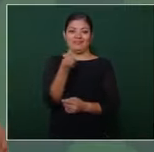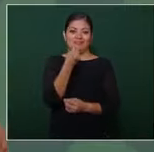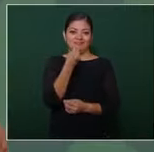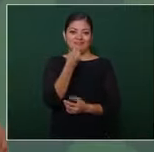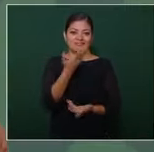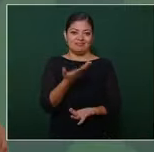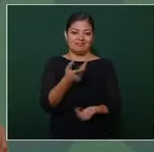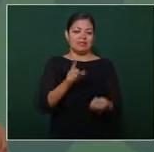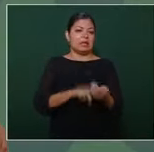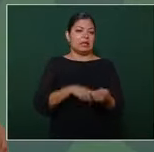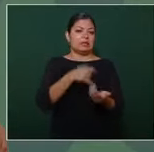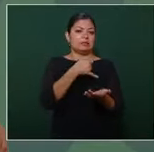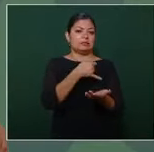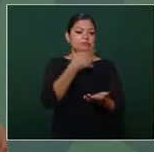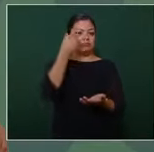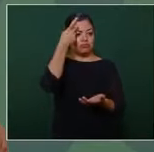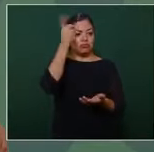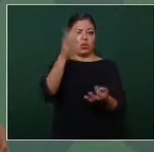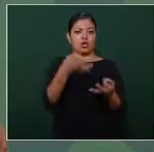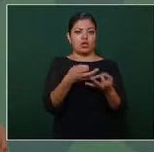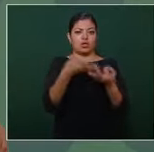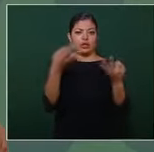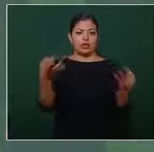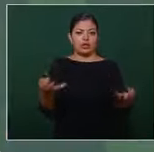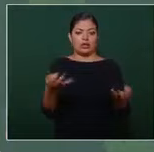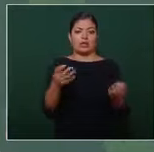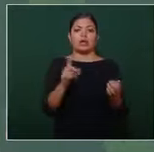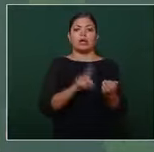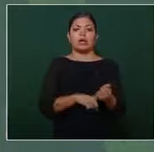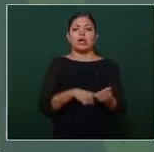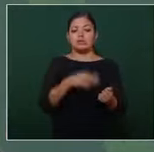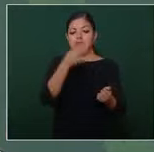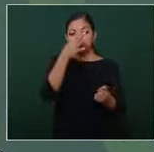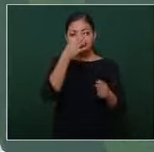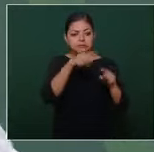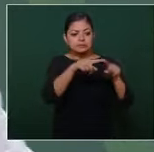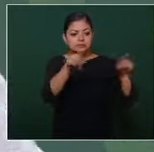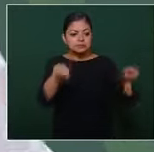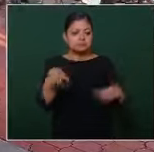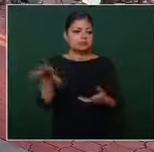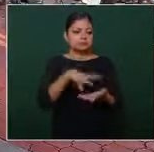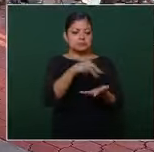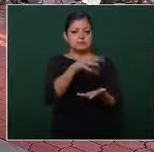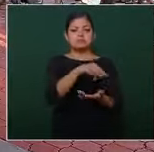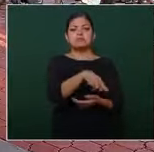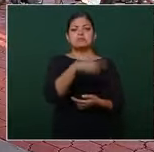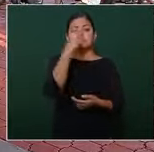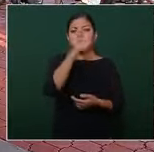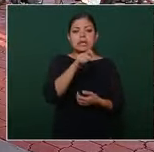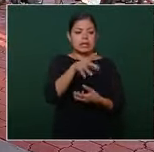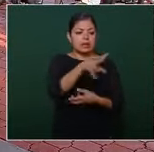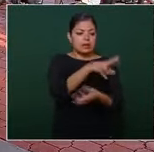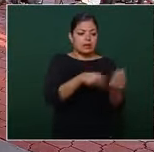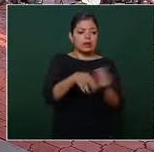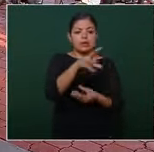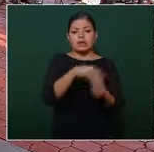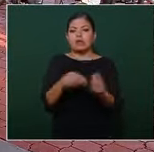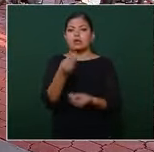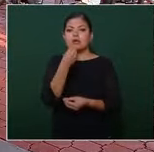ejidatarios pequeños propietarios que tienen pocas superficies y que producen para el autoconsumo